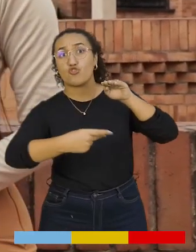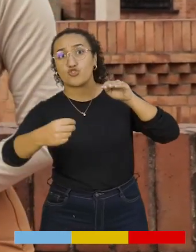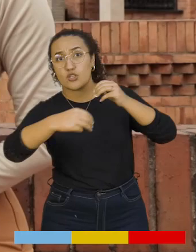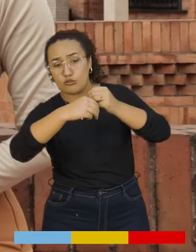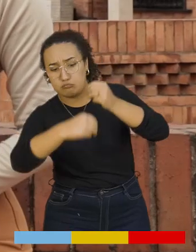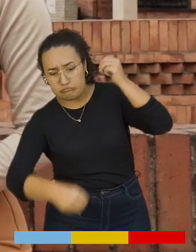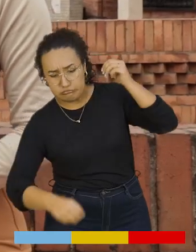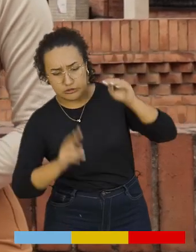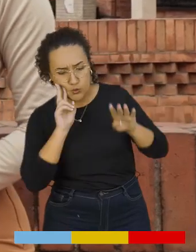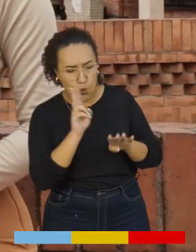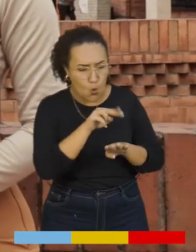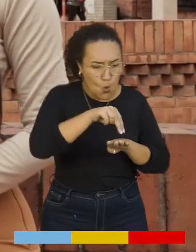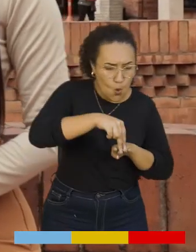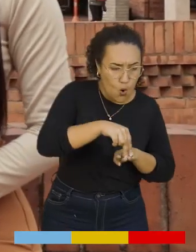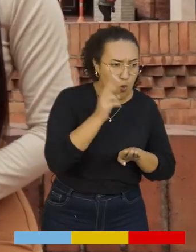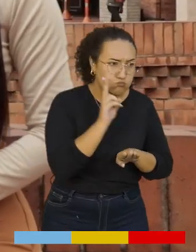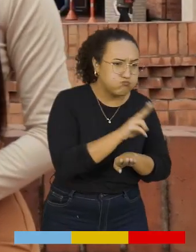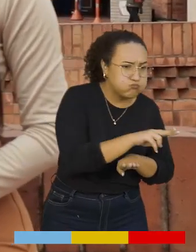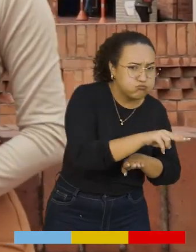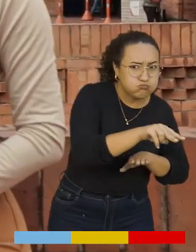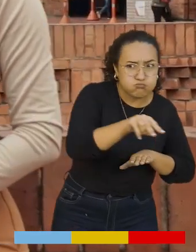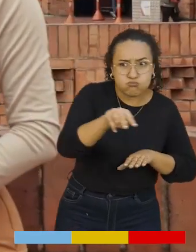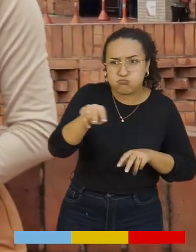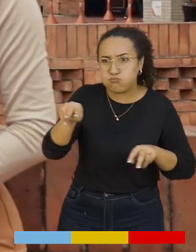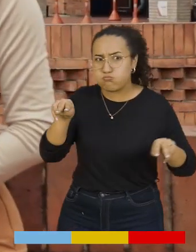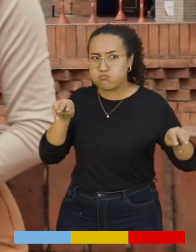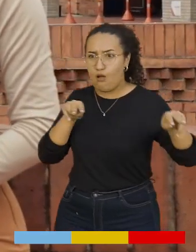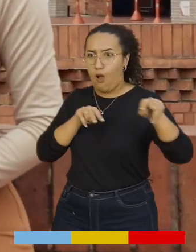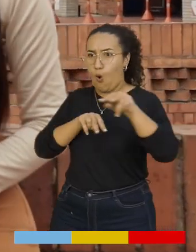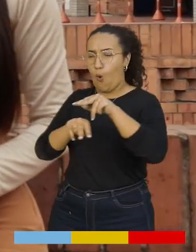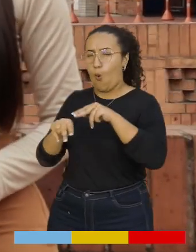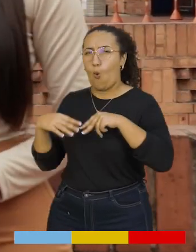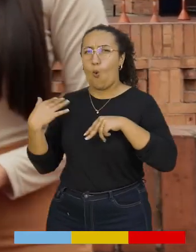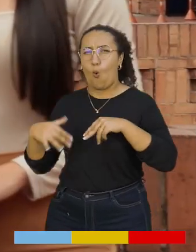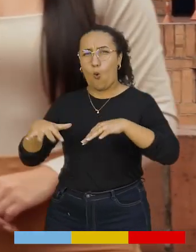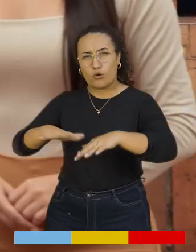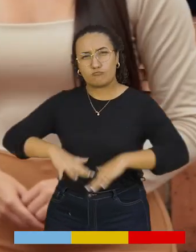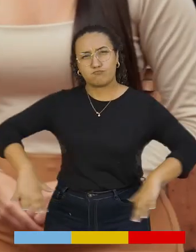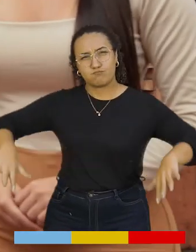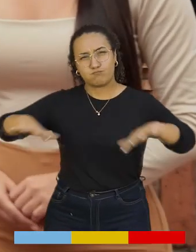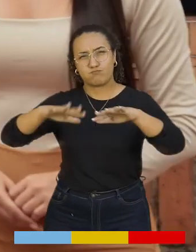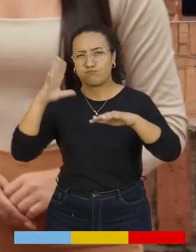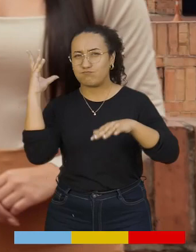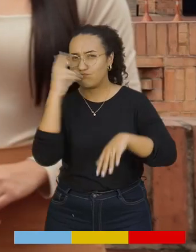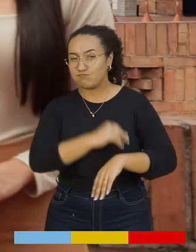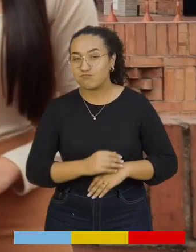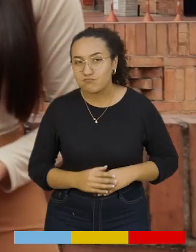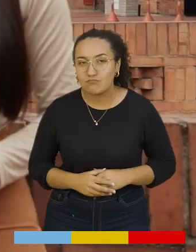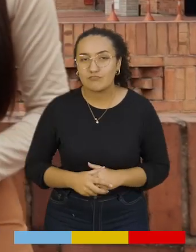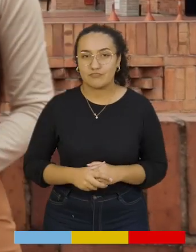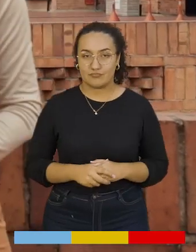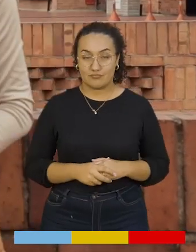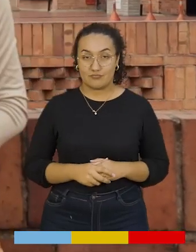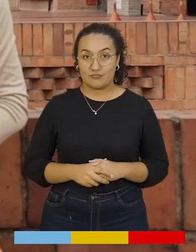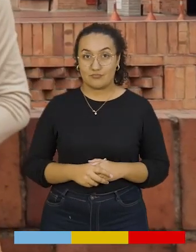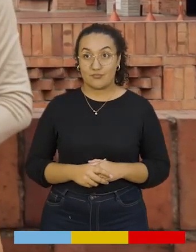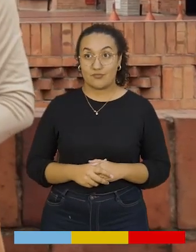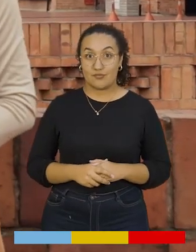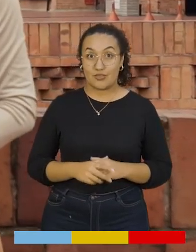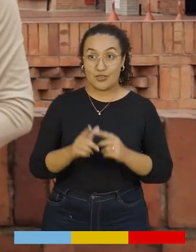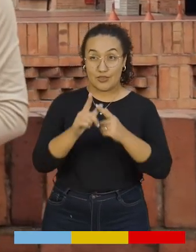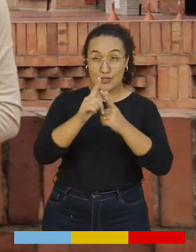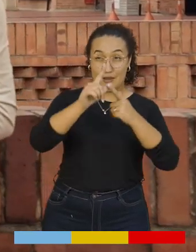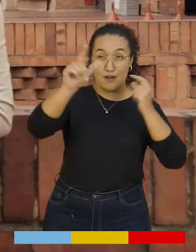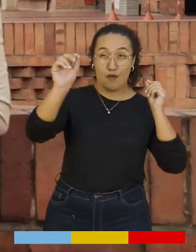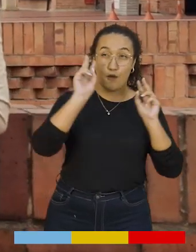200 metros de altura. Desde allí vas a poder observar los paisajes más maravillosos del Valle de Ubaté.